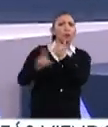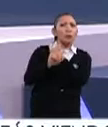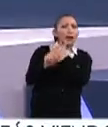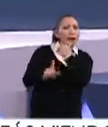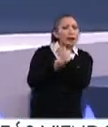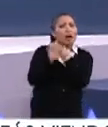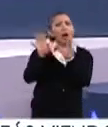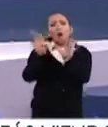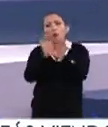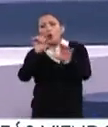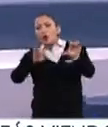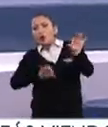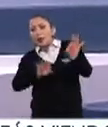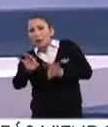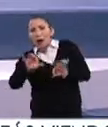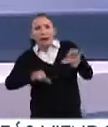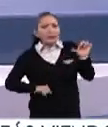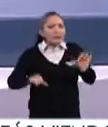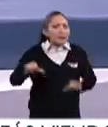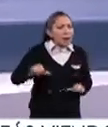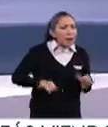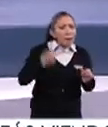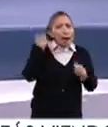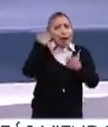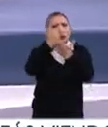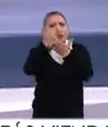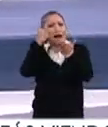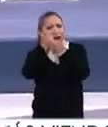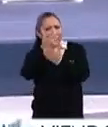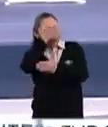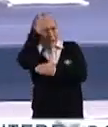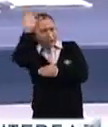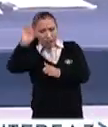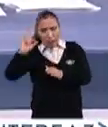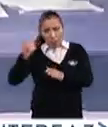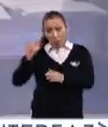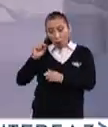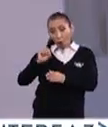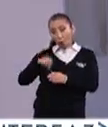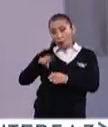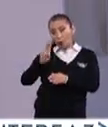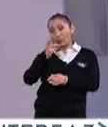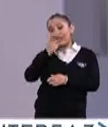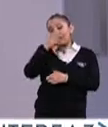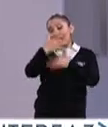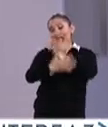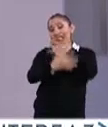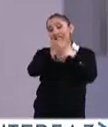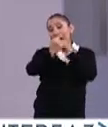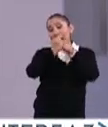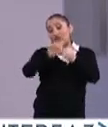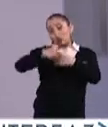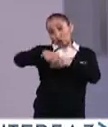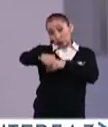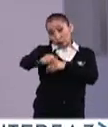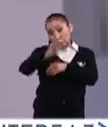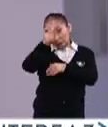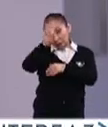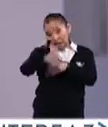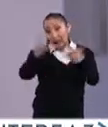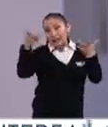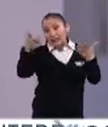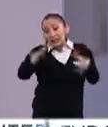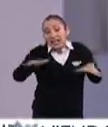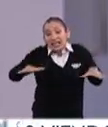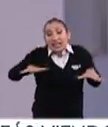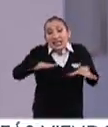tomar muy concretas. Se nos dijo por parte de la ONU hace muy pocos días que tenemos alrededor de 15 años para realmente poder